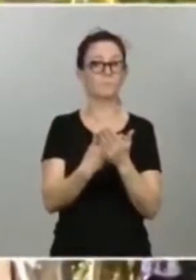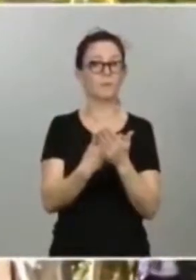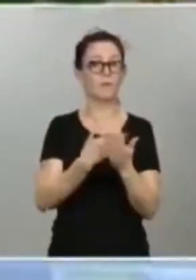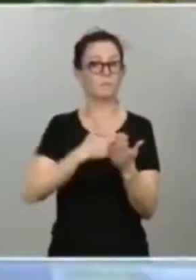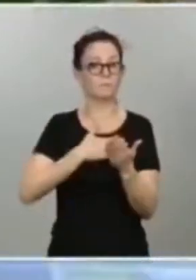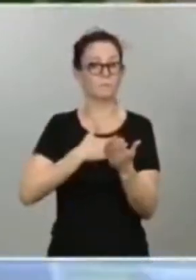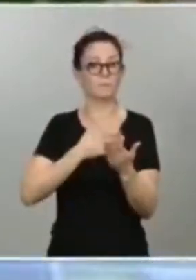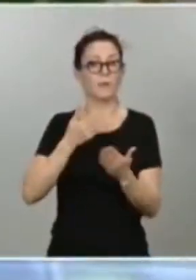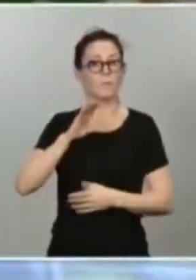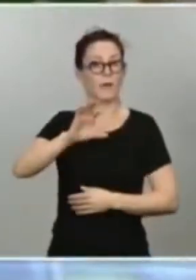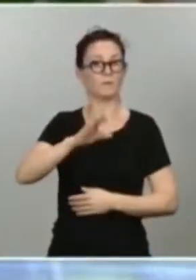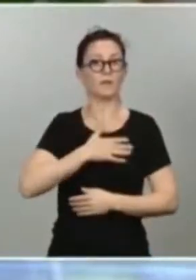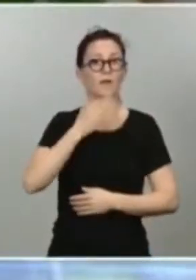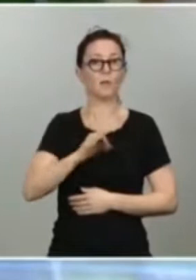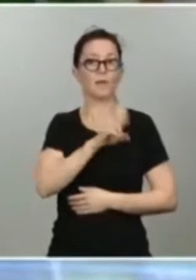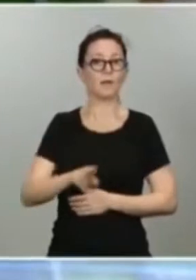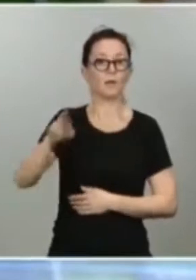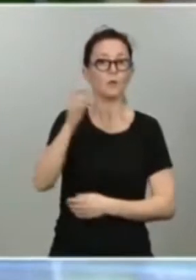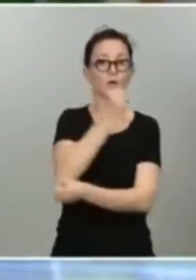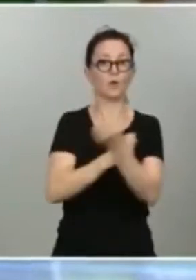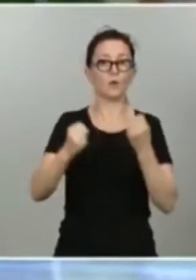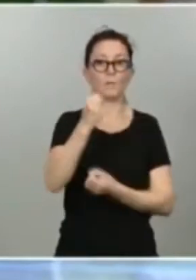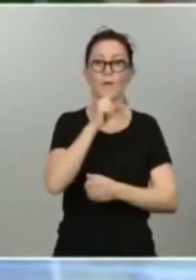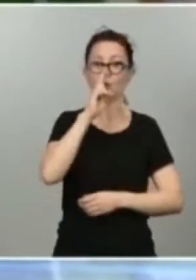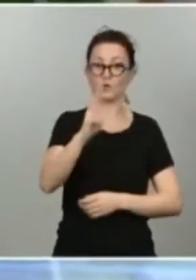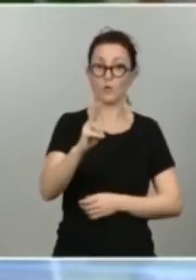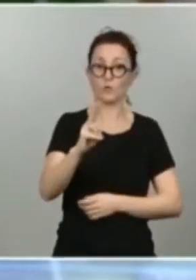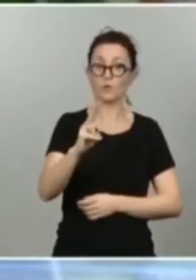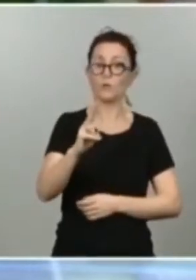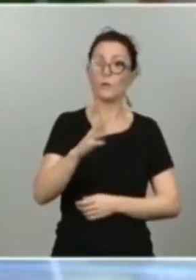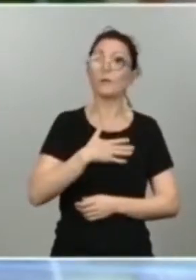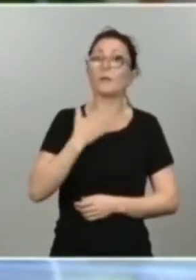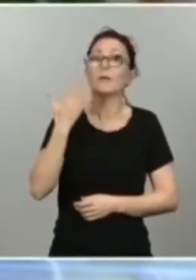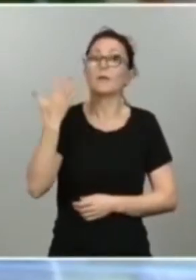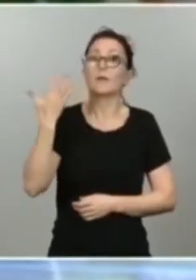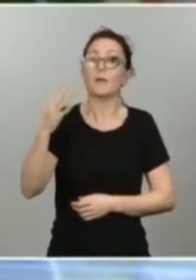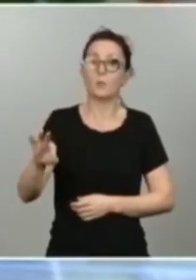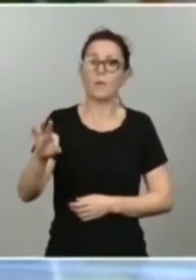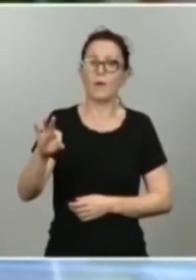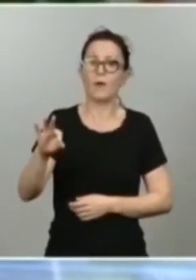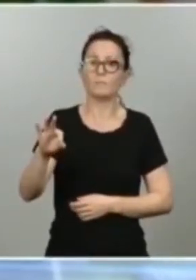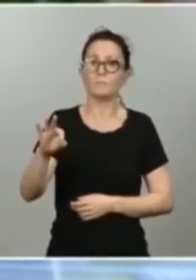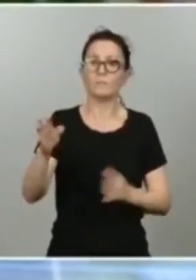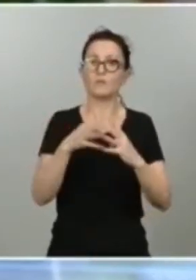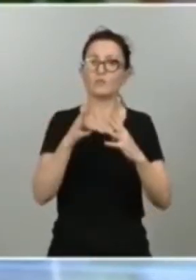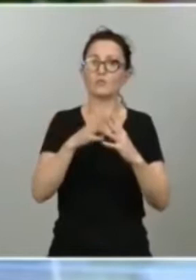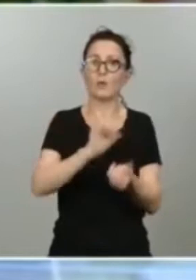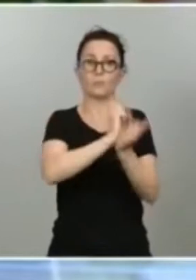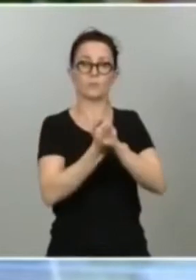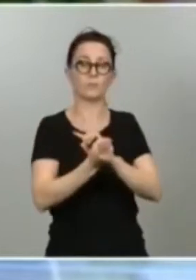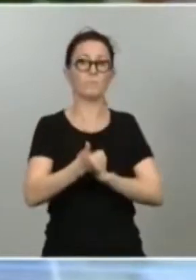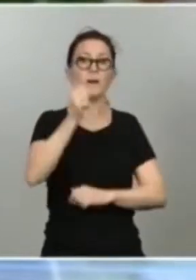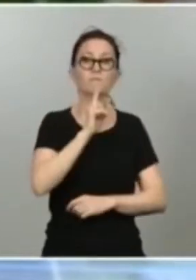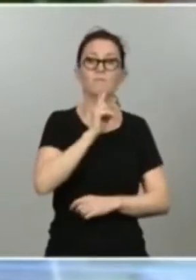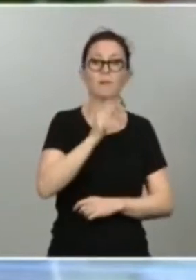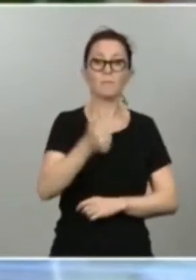recuperar su economía en dos años y hacerla transformando, además, toda su estructura, volviéndola más verde, más digital, más